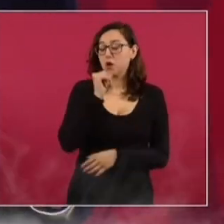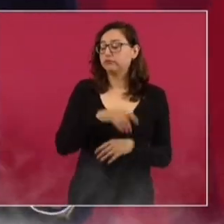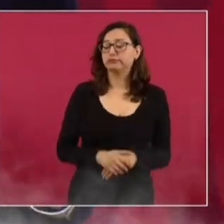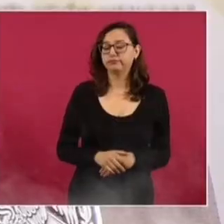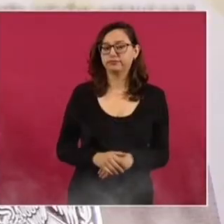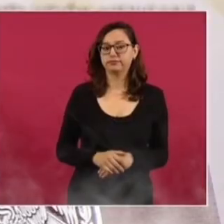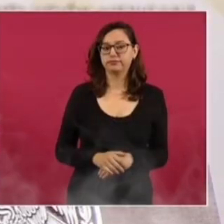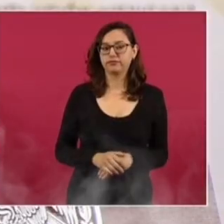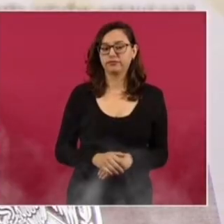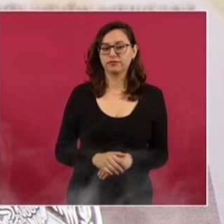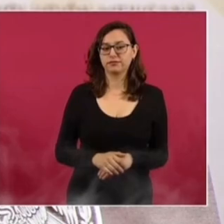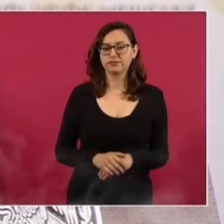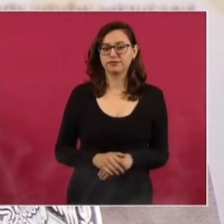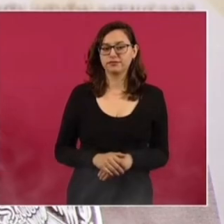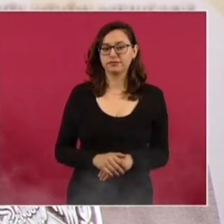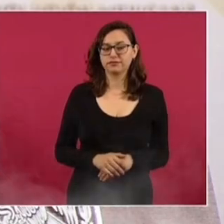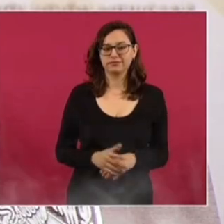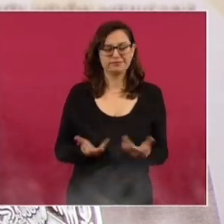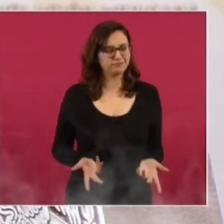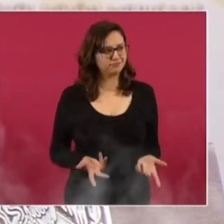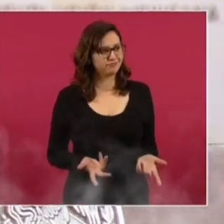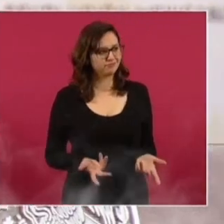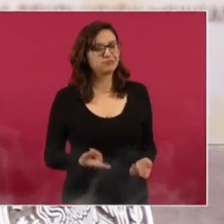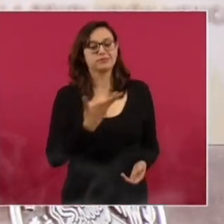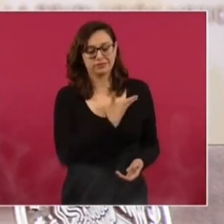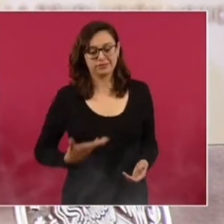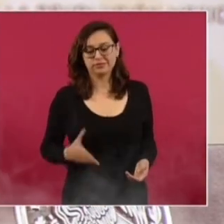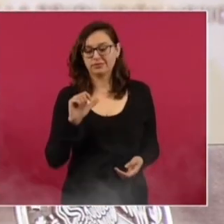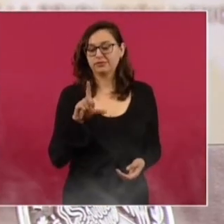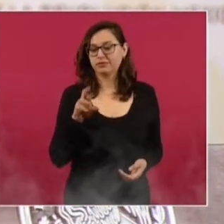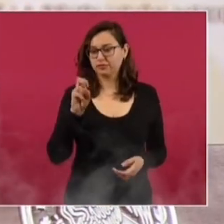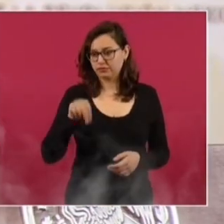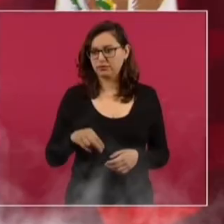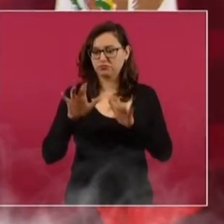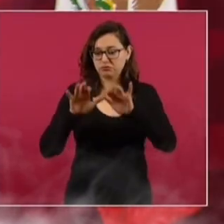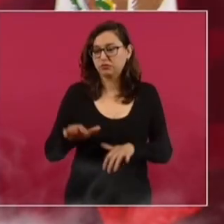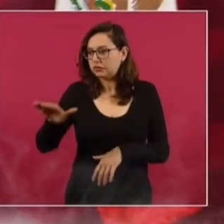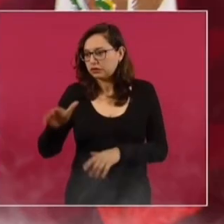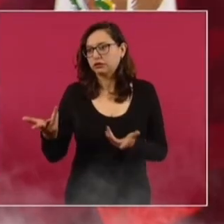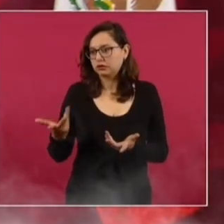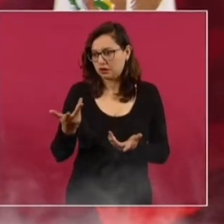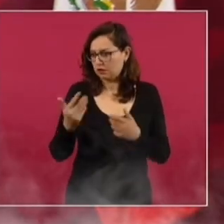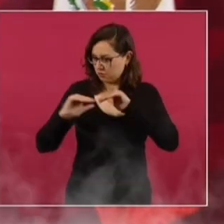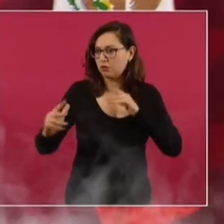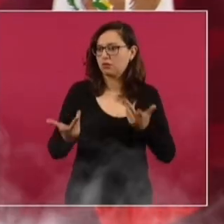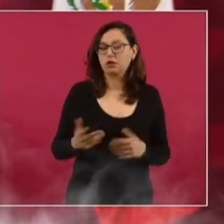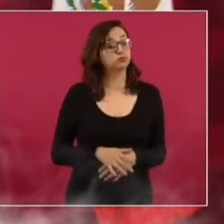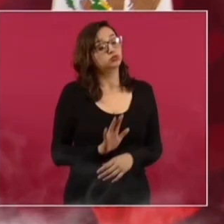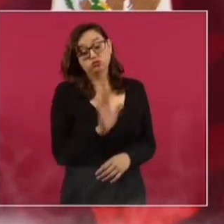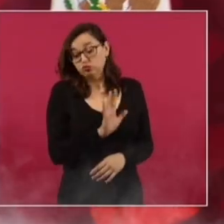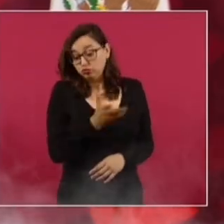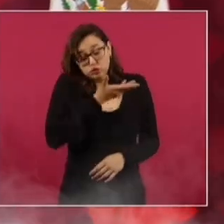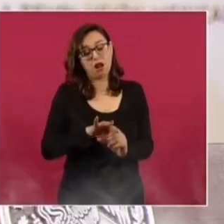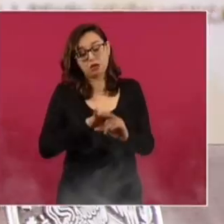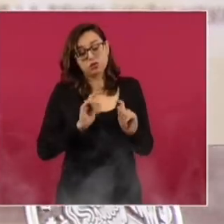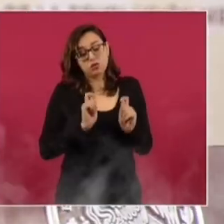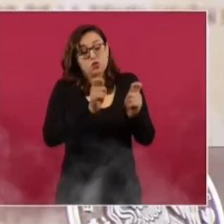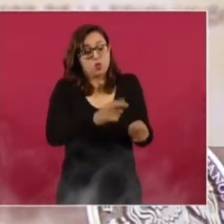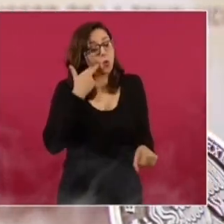hacer. Le escribí a Calderón y me contestó eso. Que a no le correspondía. Que eso era un asunto de las autoridades